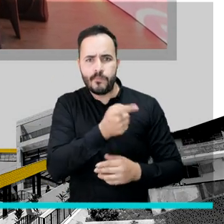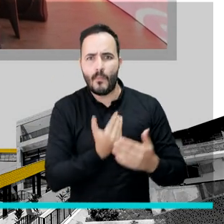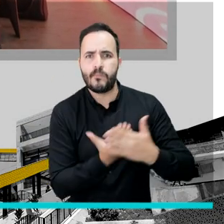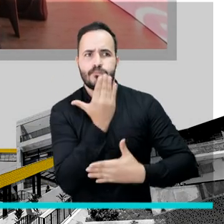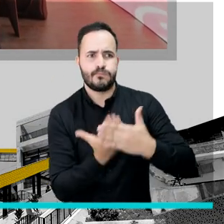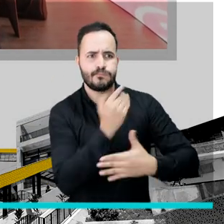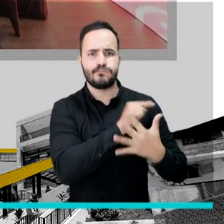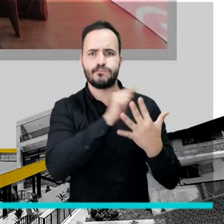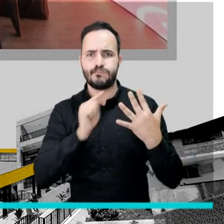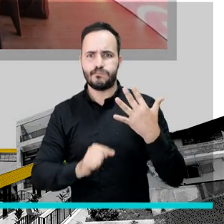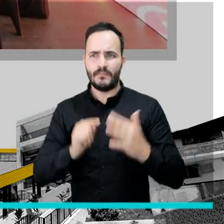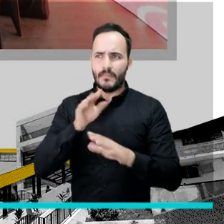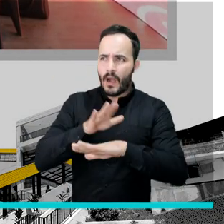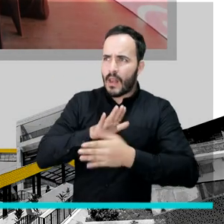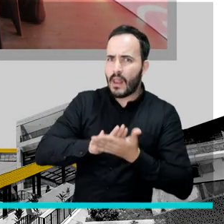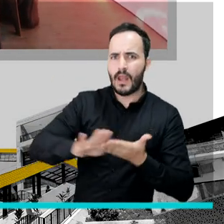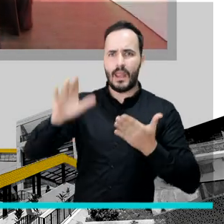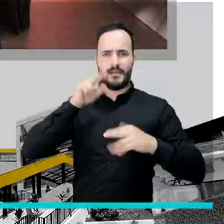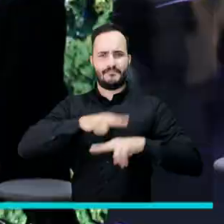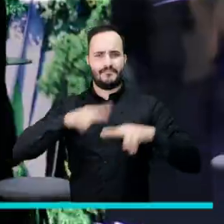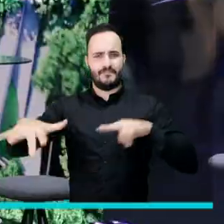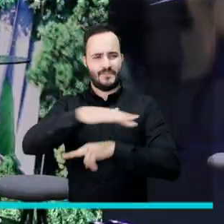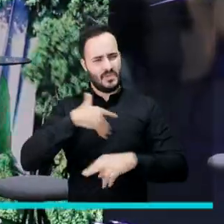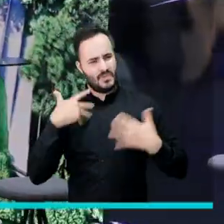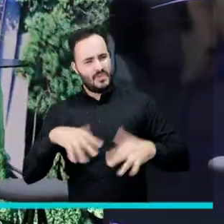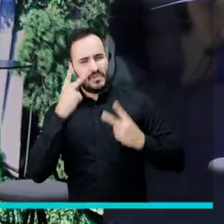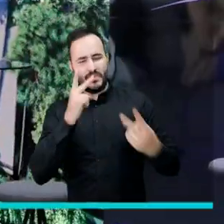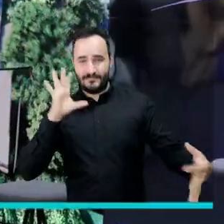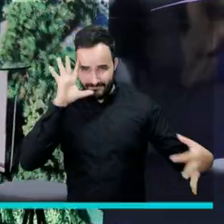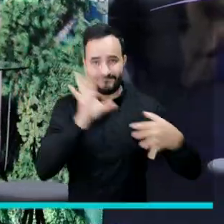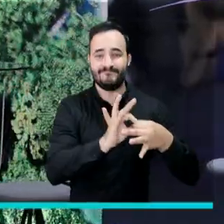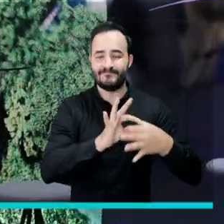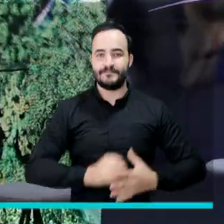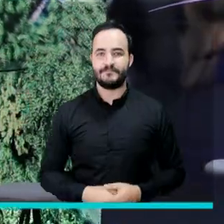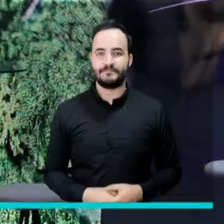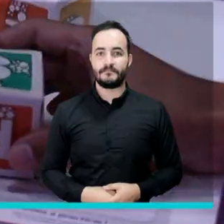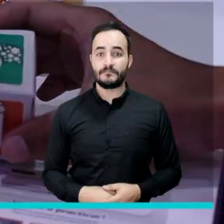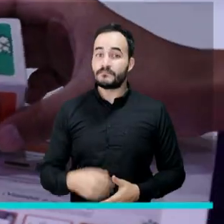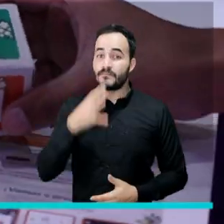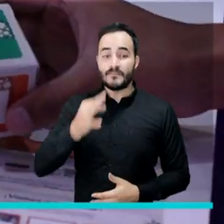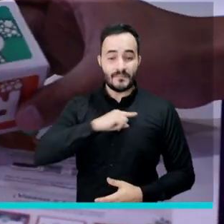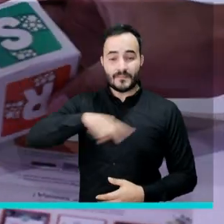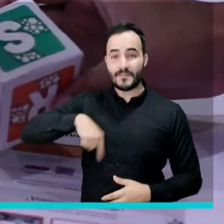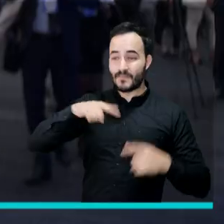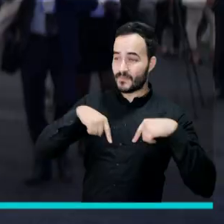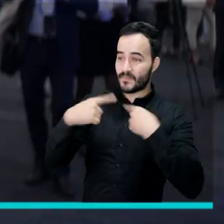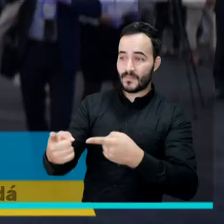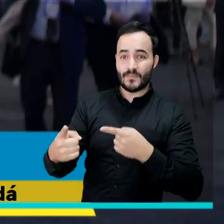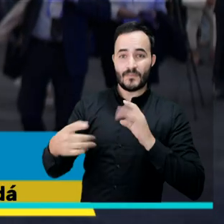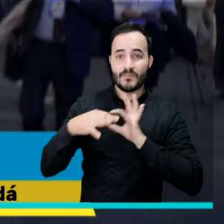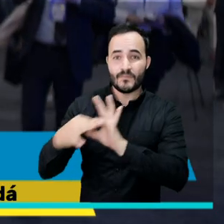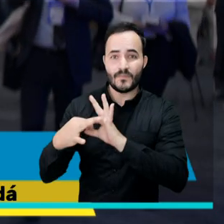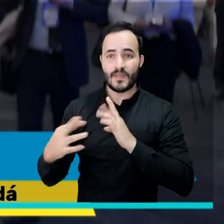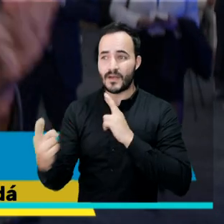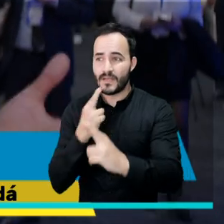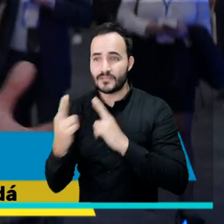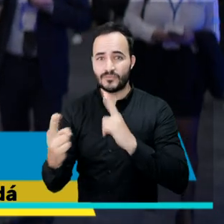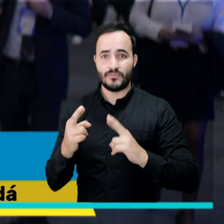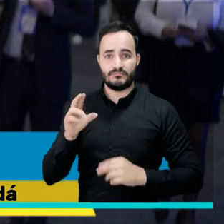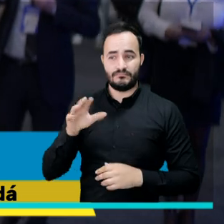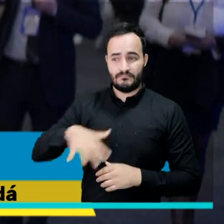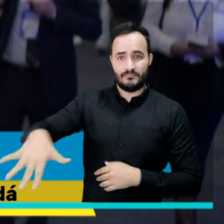innovación y siempre con educación. Nosotros vemos en realidad la cooperación con Medellín en varias